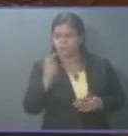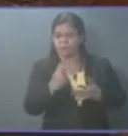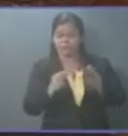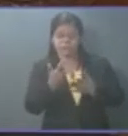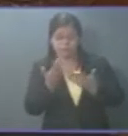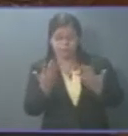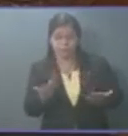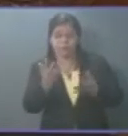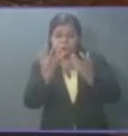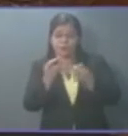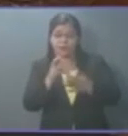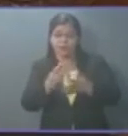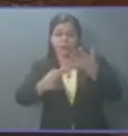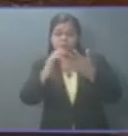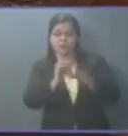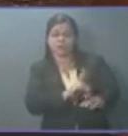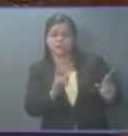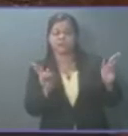a través de la constitución.